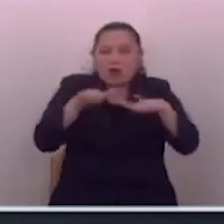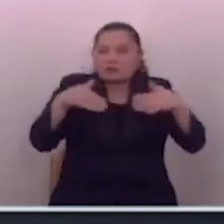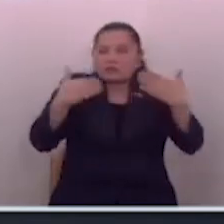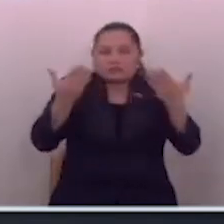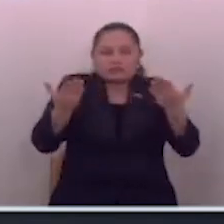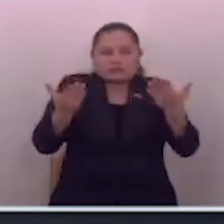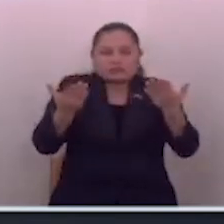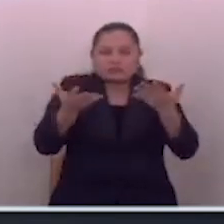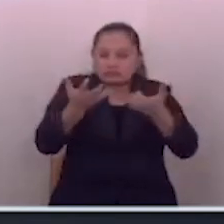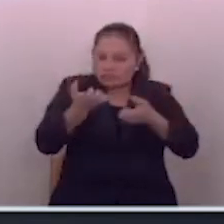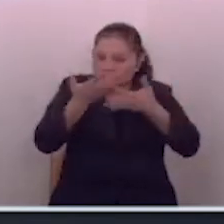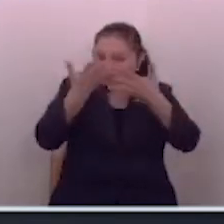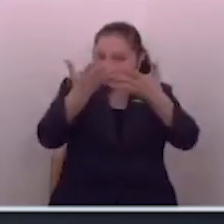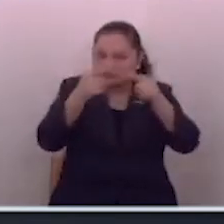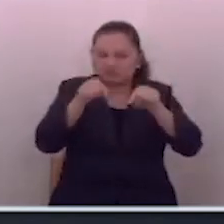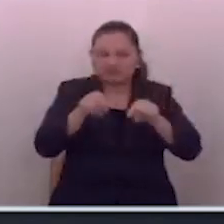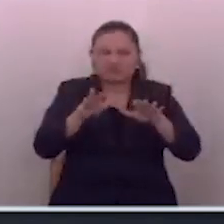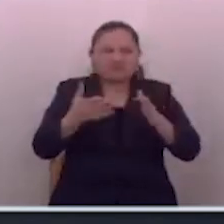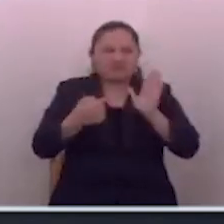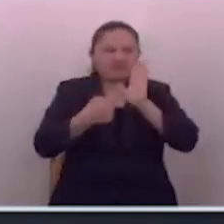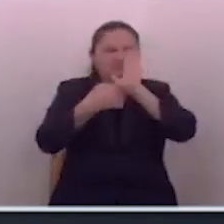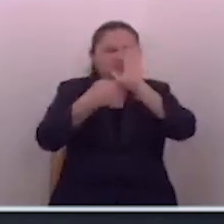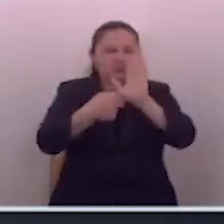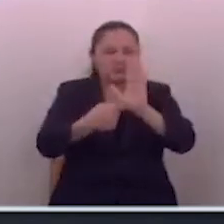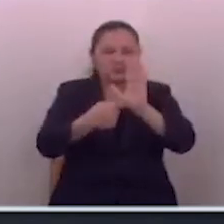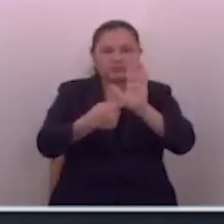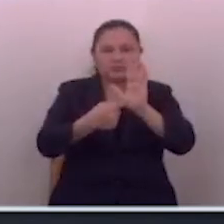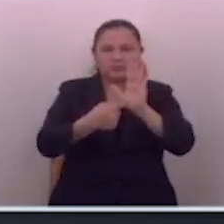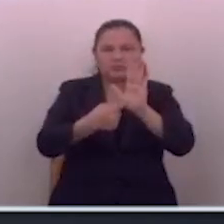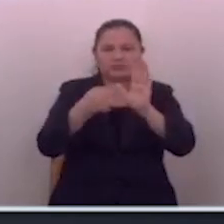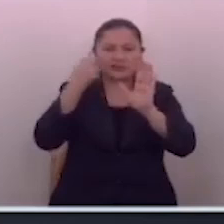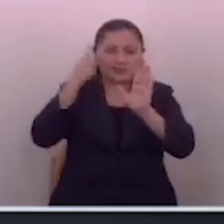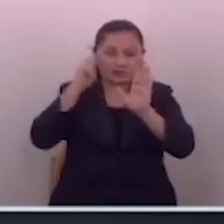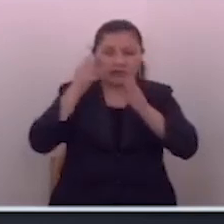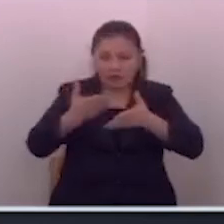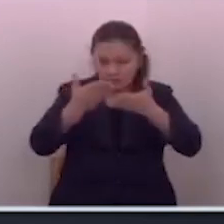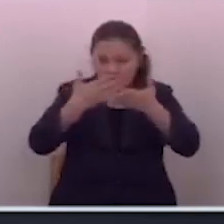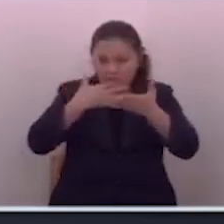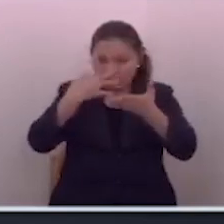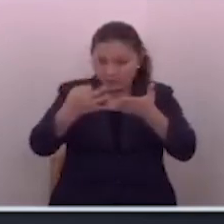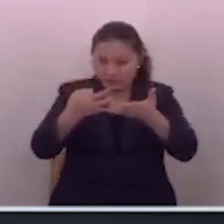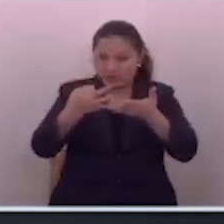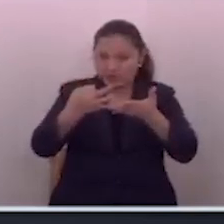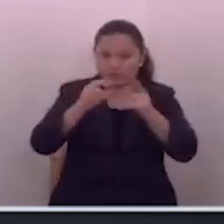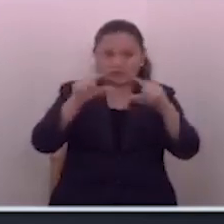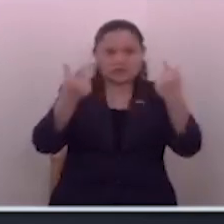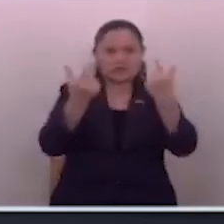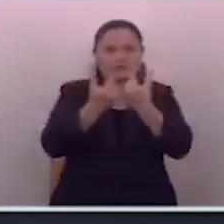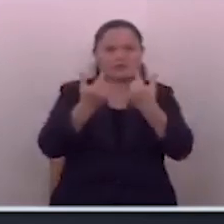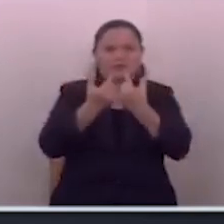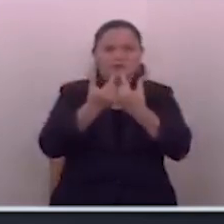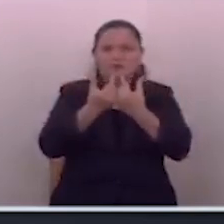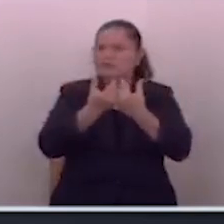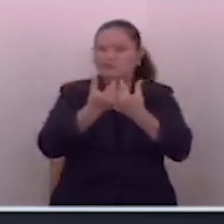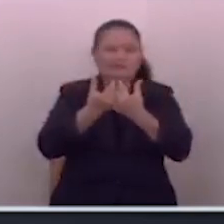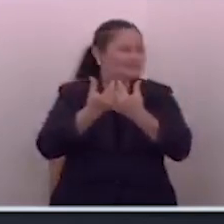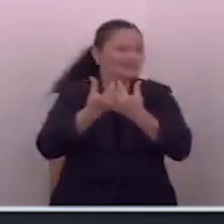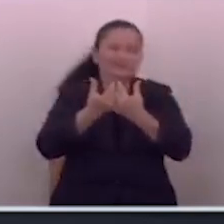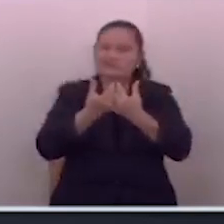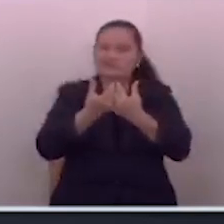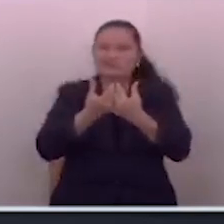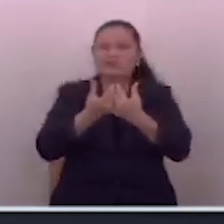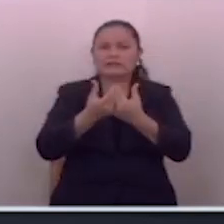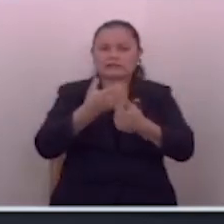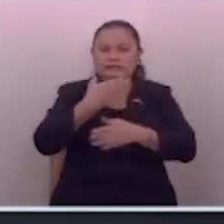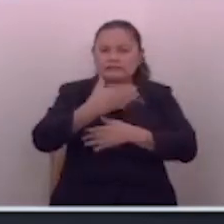Quiero decir con esto, que lejos de ayudar al sector, se les está complicando cada